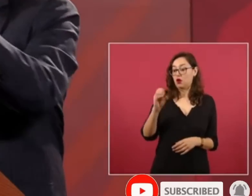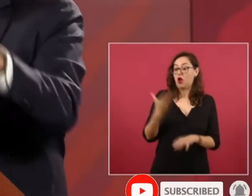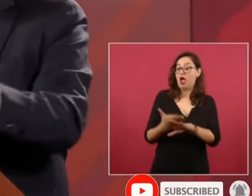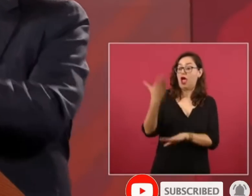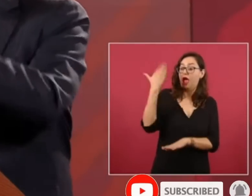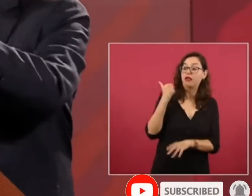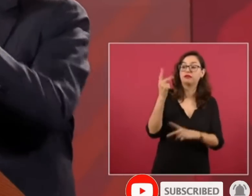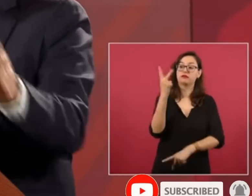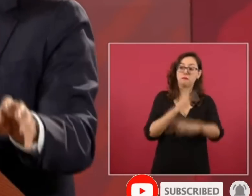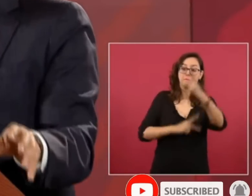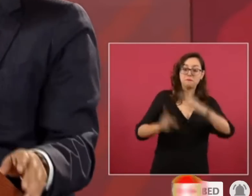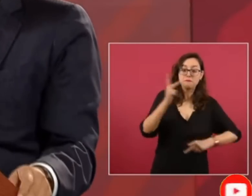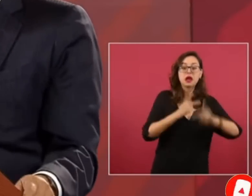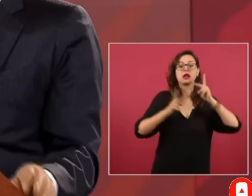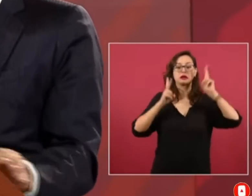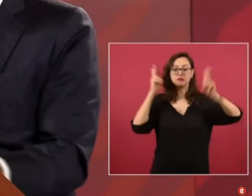con